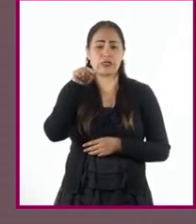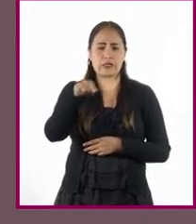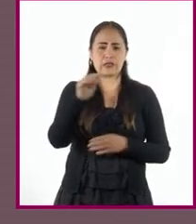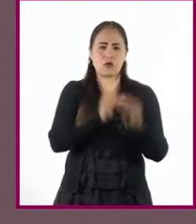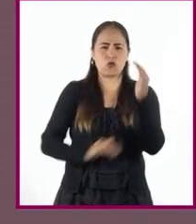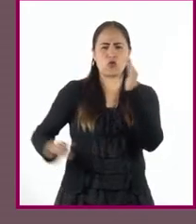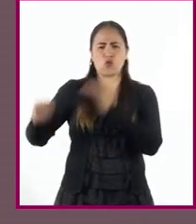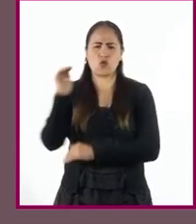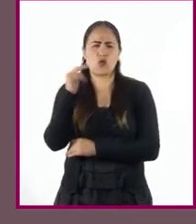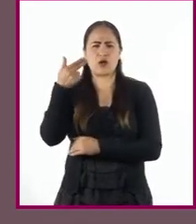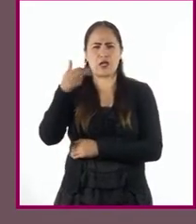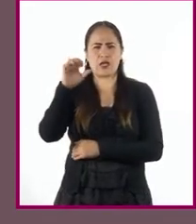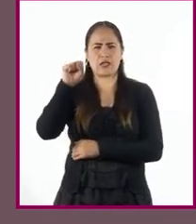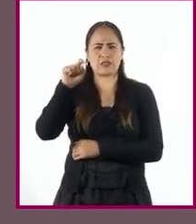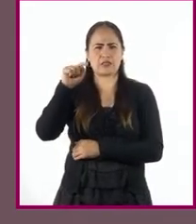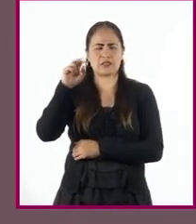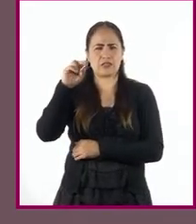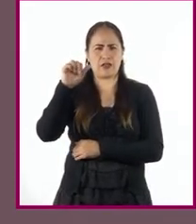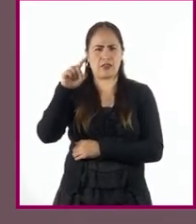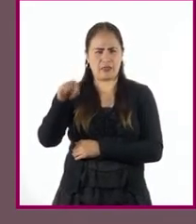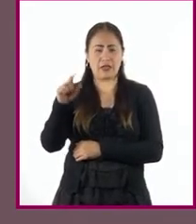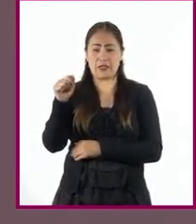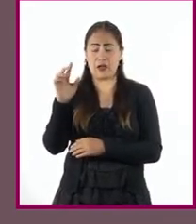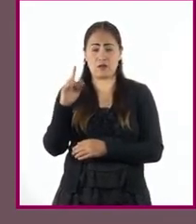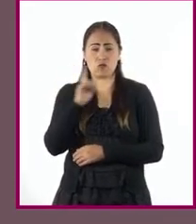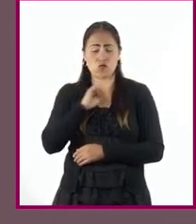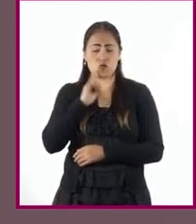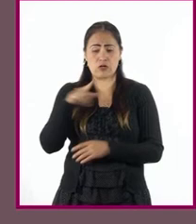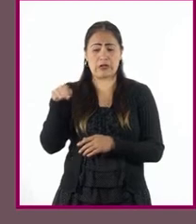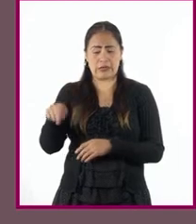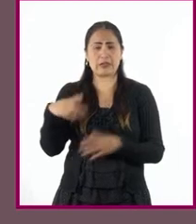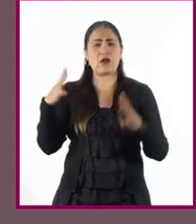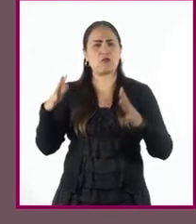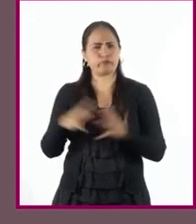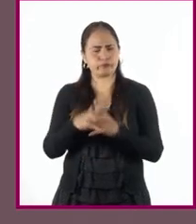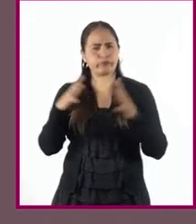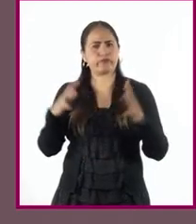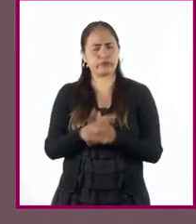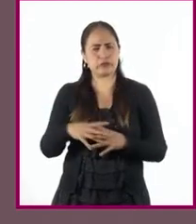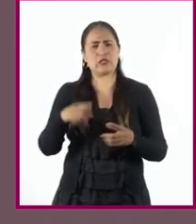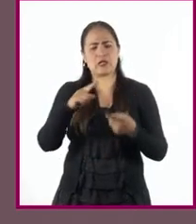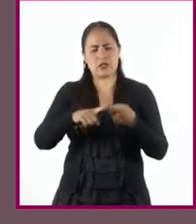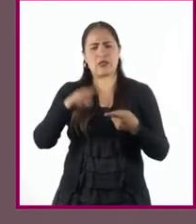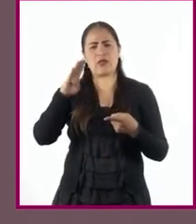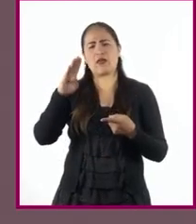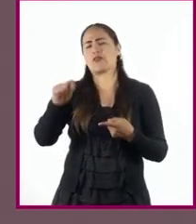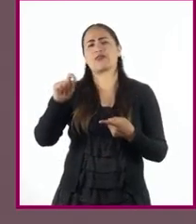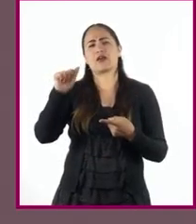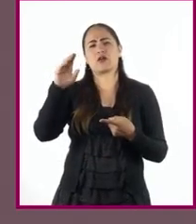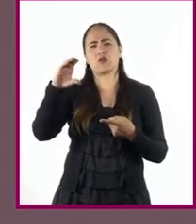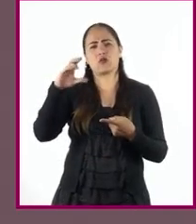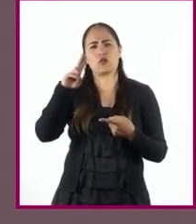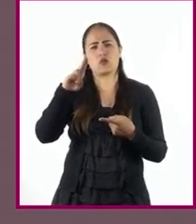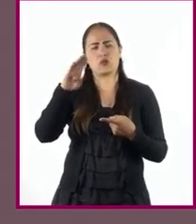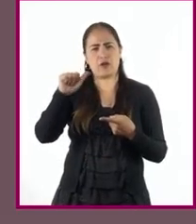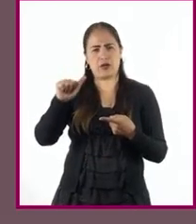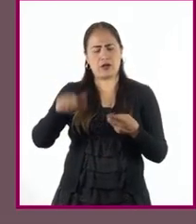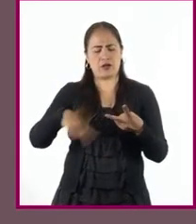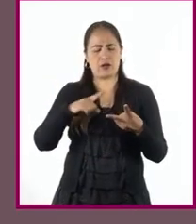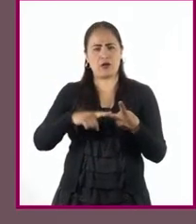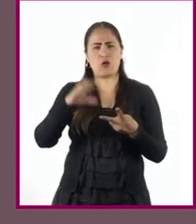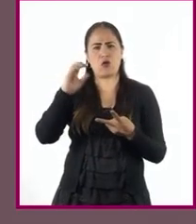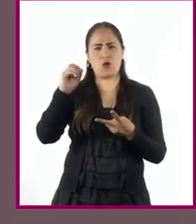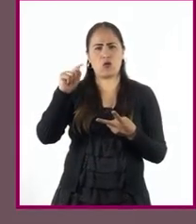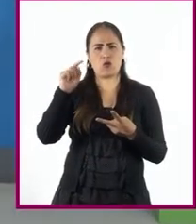las españolas registradas en las fuentes, participó en las batallas de Tacuba, Otumba y la derrota de